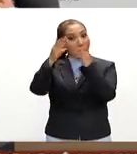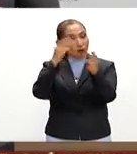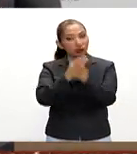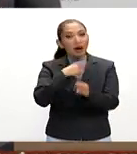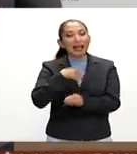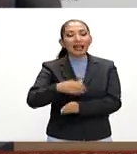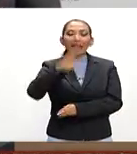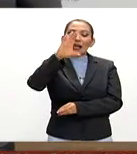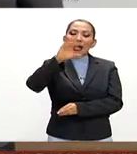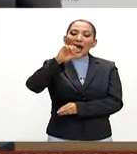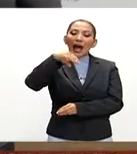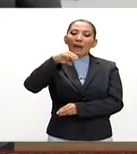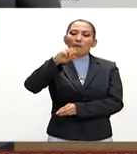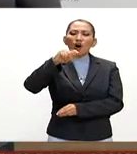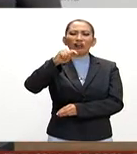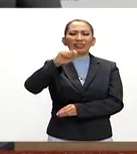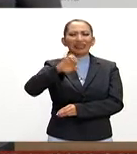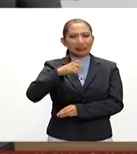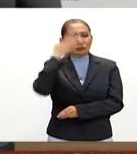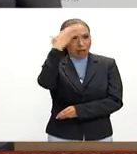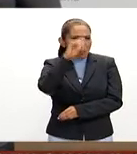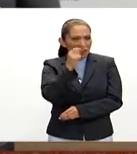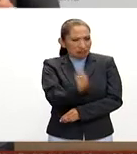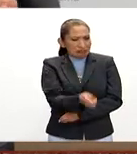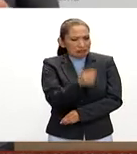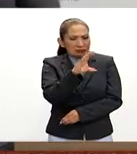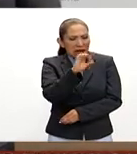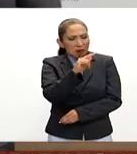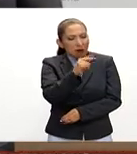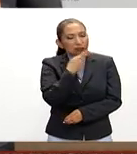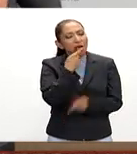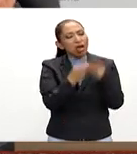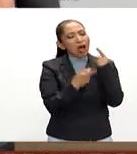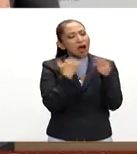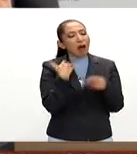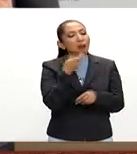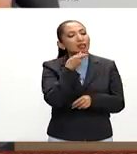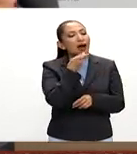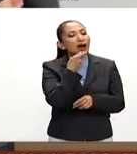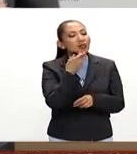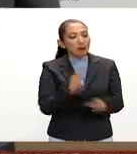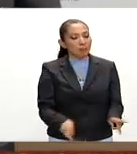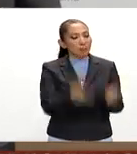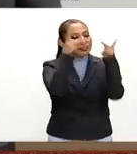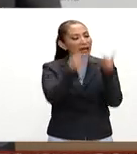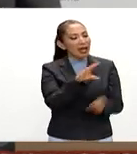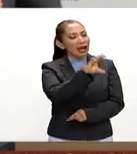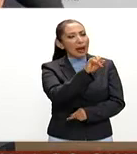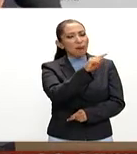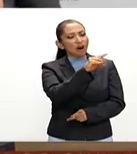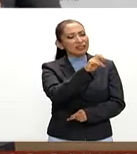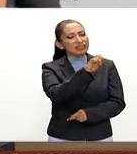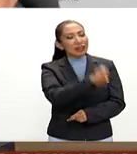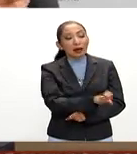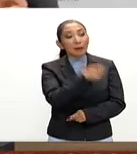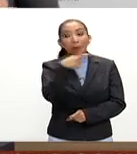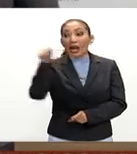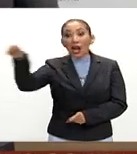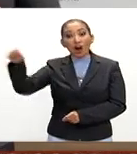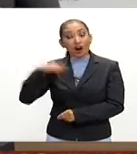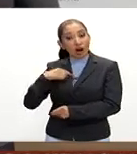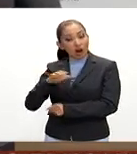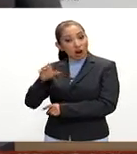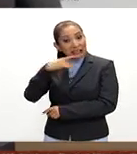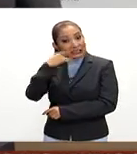es el camote nosotros sabemos perfectamente de qué hablamos cuando nos están vendiendo uno solo que para los